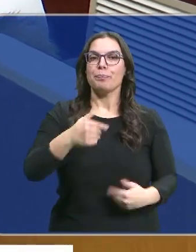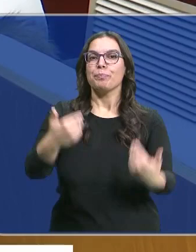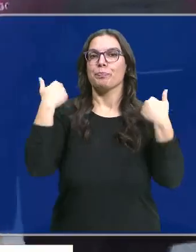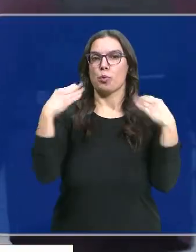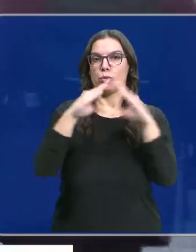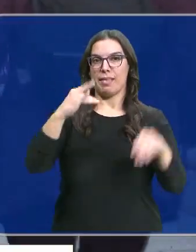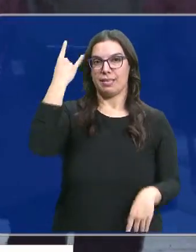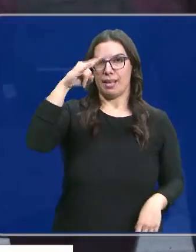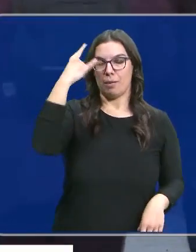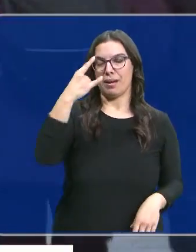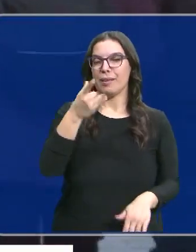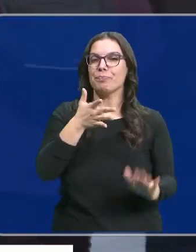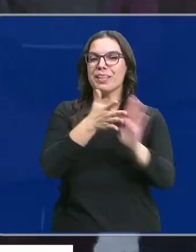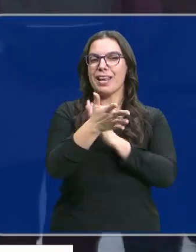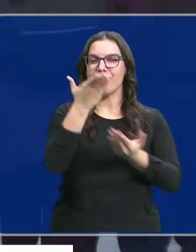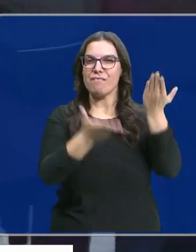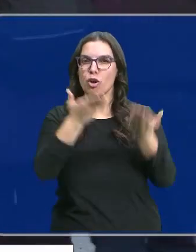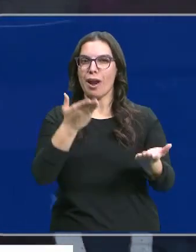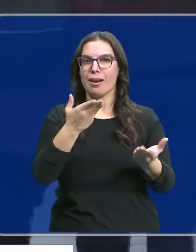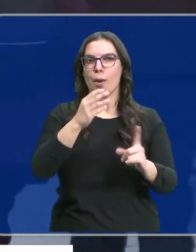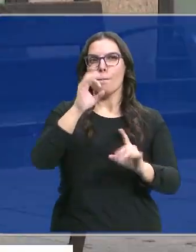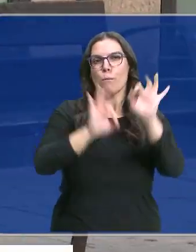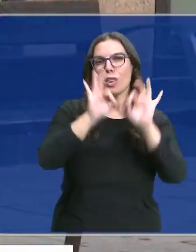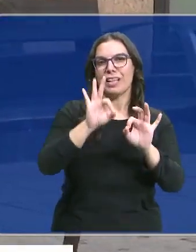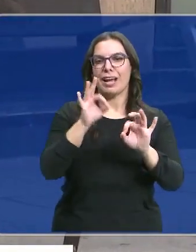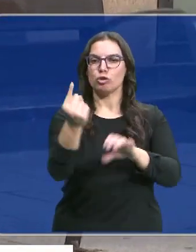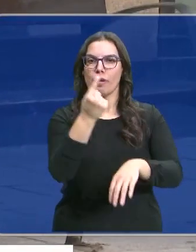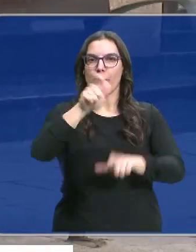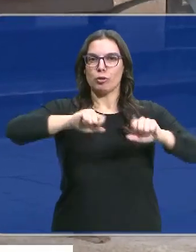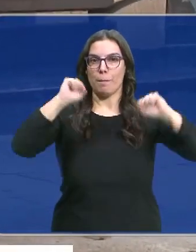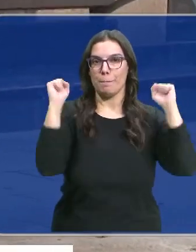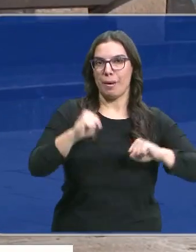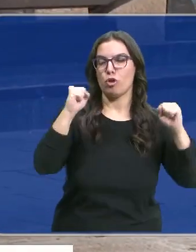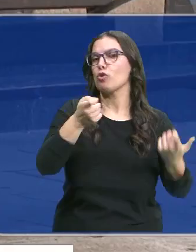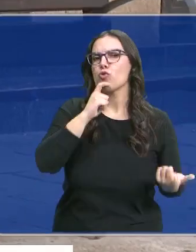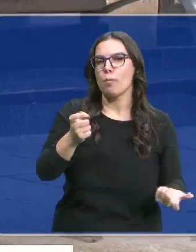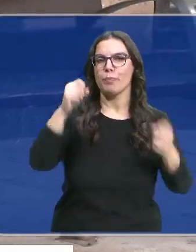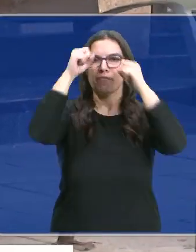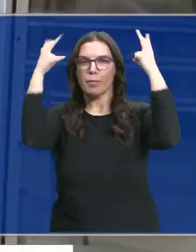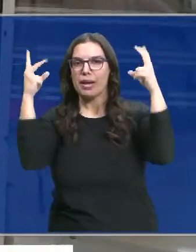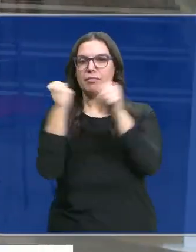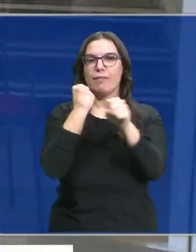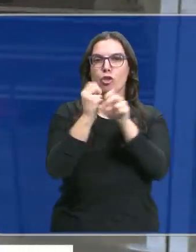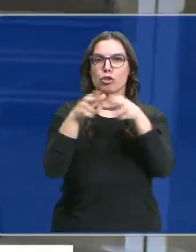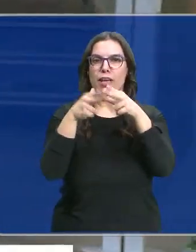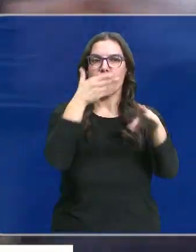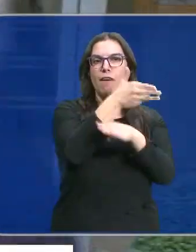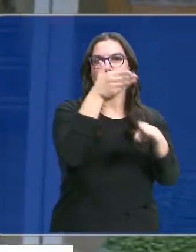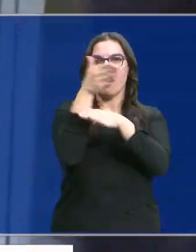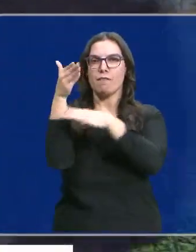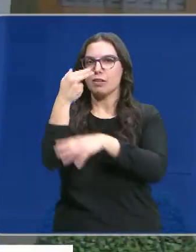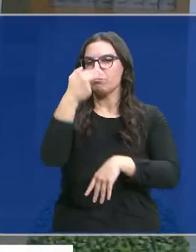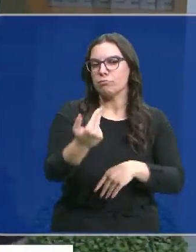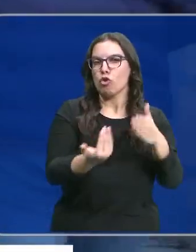Universidad de Salamanca. Pretenden calibrar el grado de soledad de las personas mayores a través de visitas de enfermeras y trabajadores sociales en